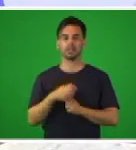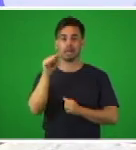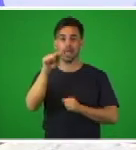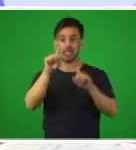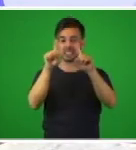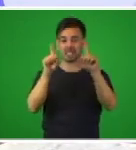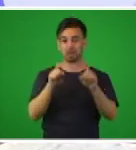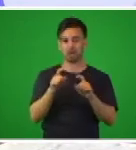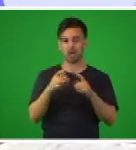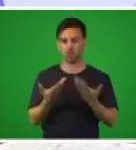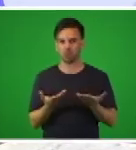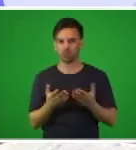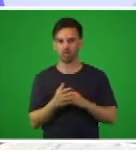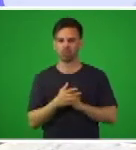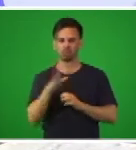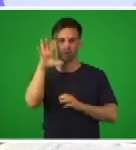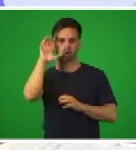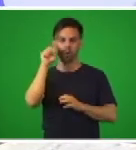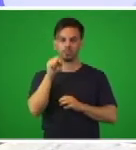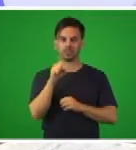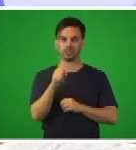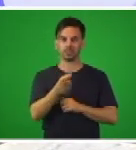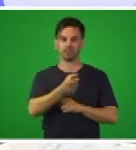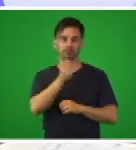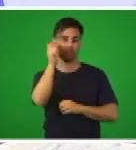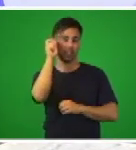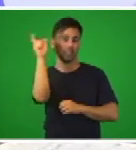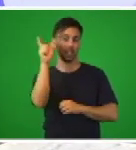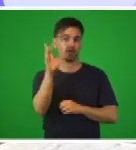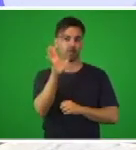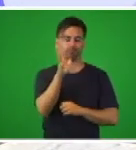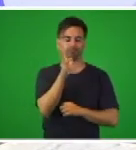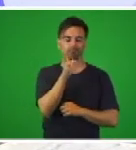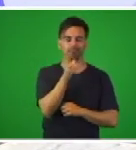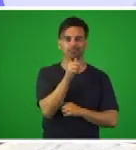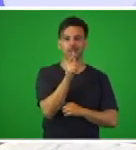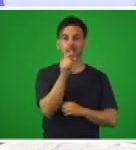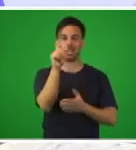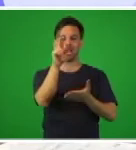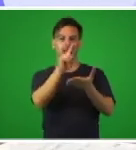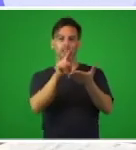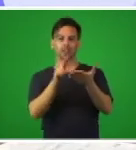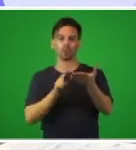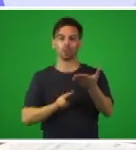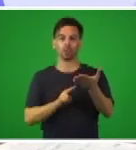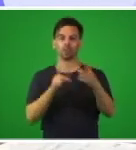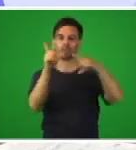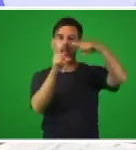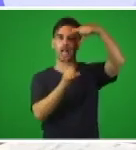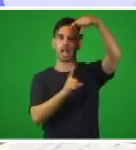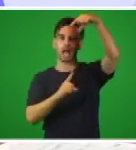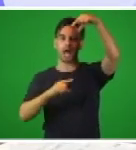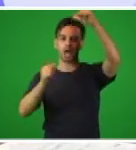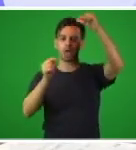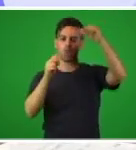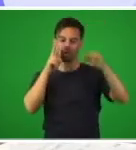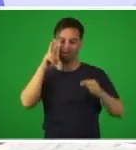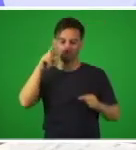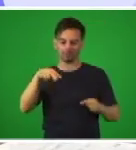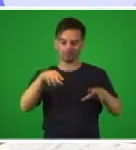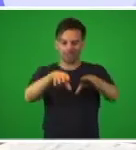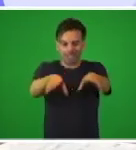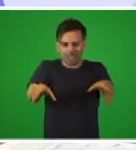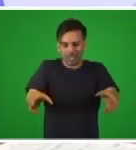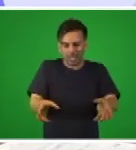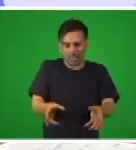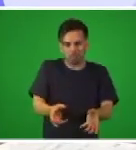Bueno, con estas preguntas puedes llegar a comprender el mensaje de esta bella lectura la luna en el pozo para